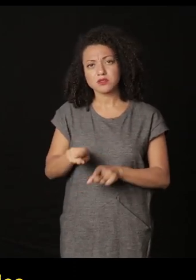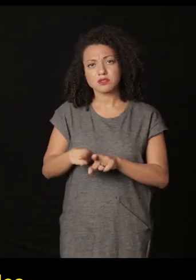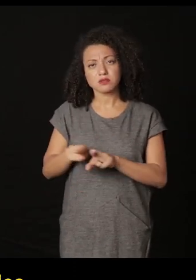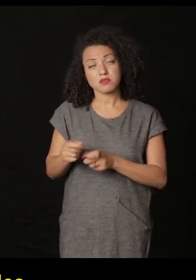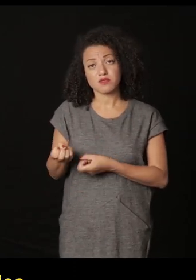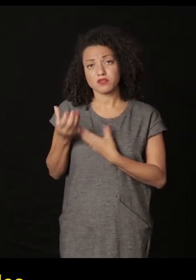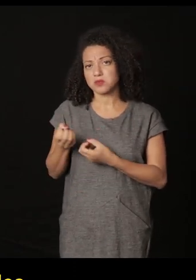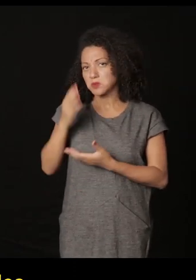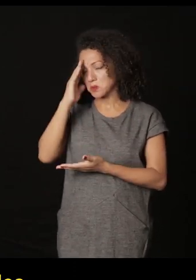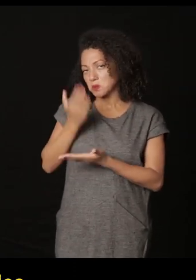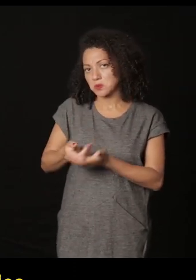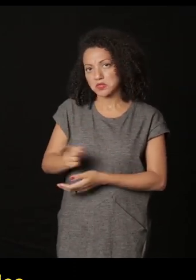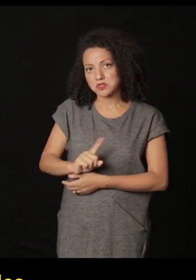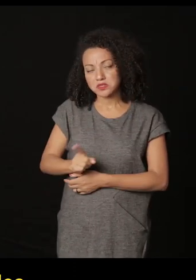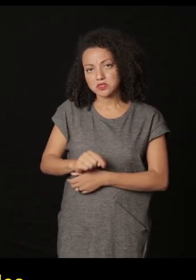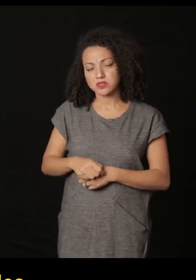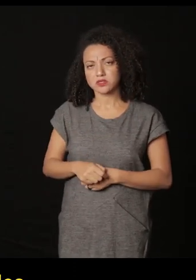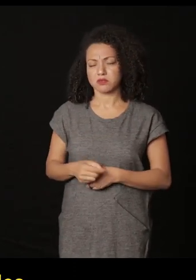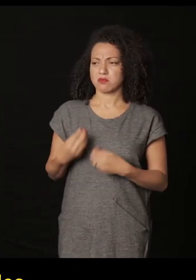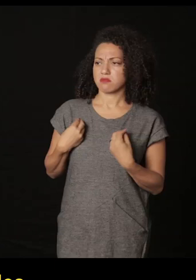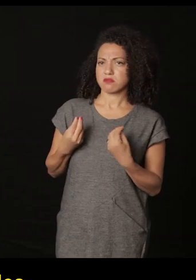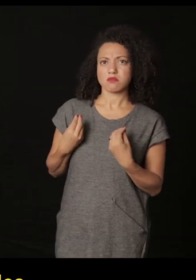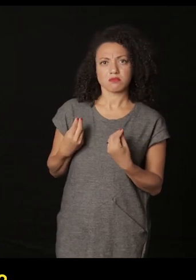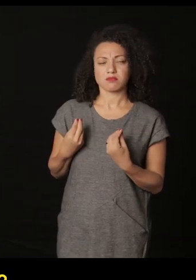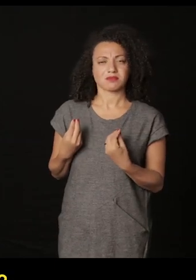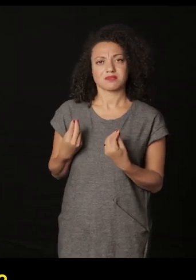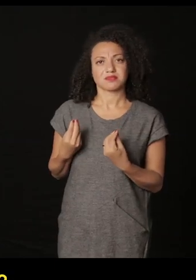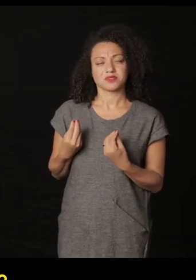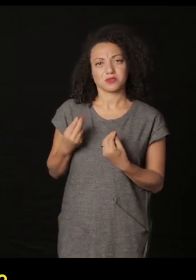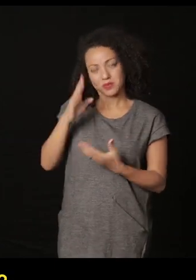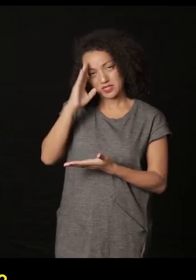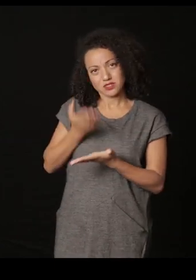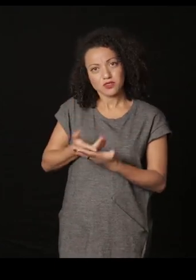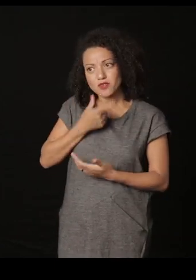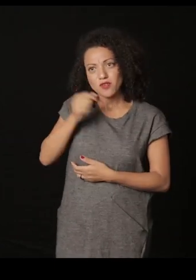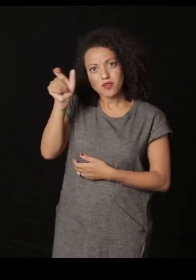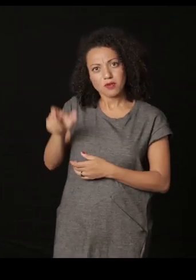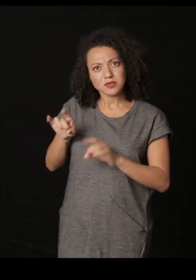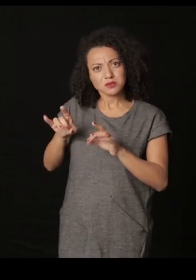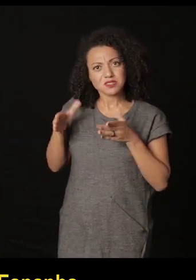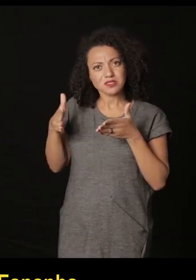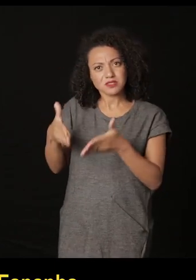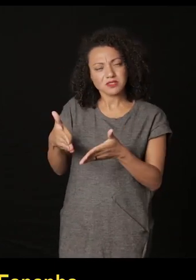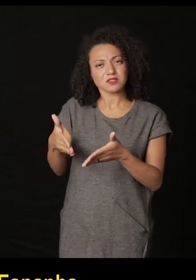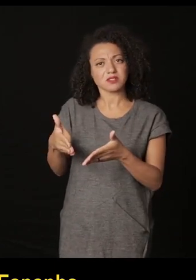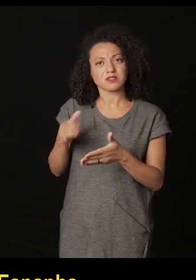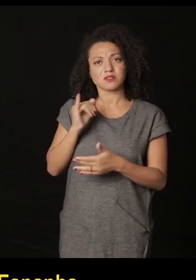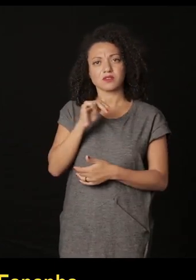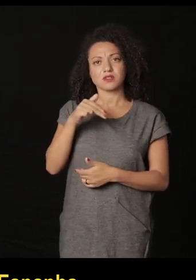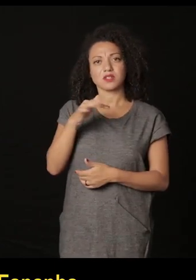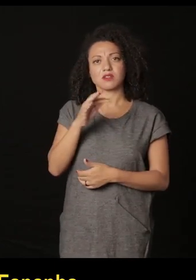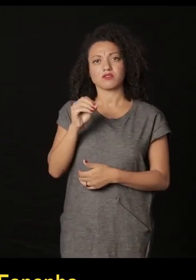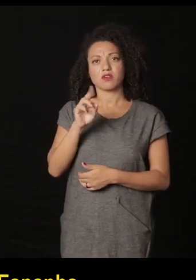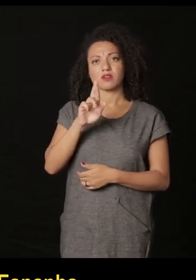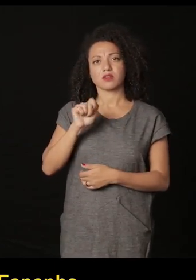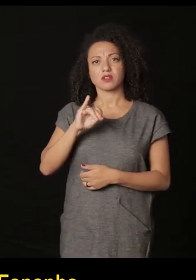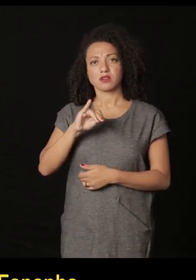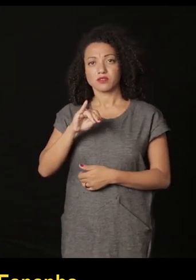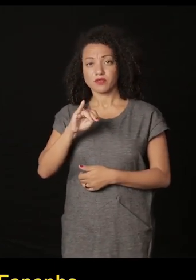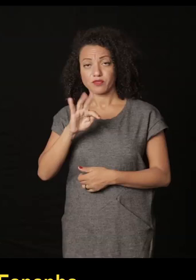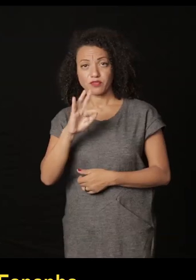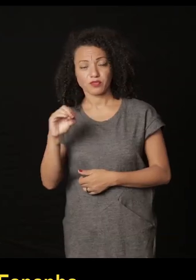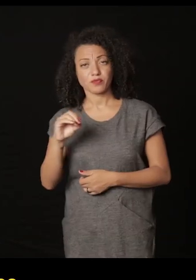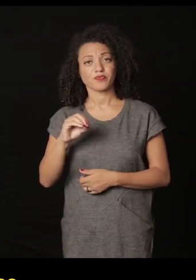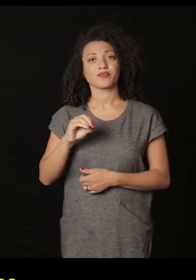y no acredita más en los datos. Y me ¿cómo así? Un hombre especializado, el mejor infógrafo que tenemos en España, Jaime